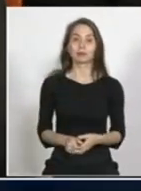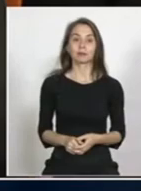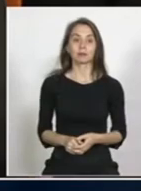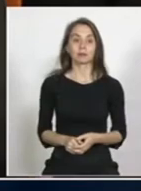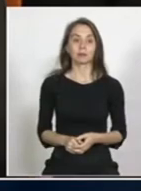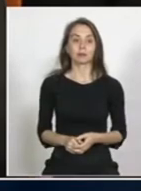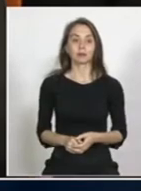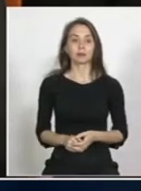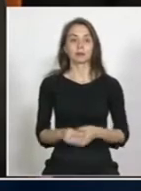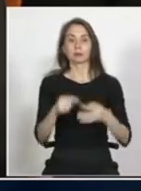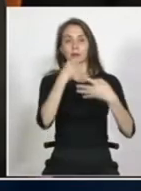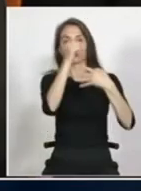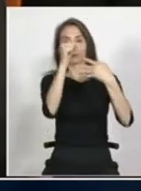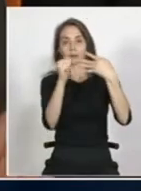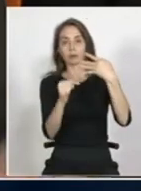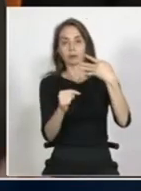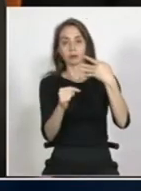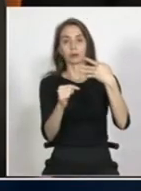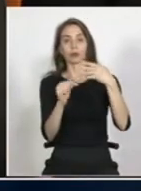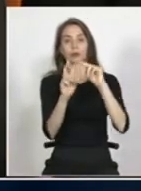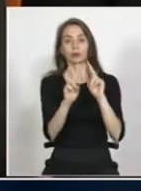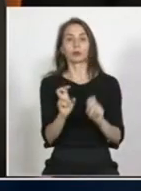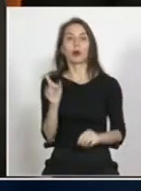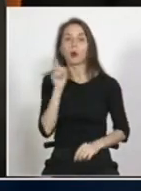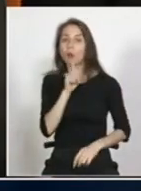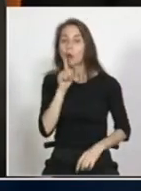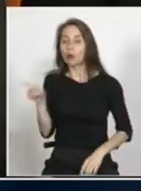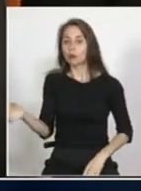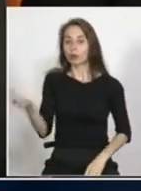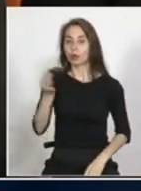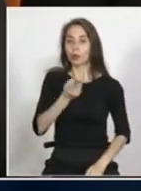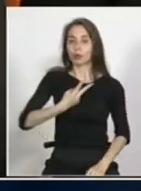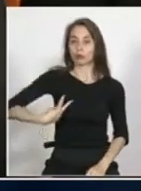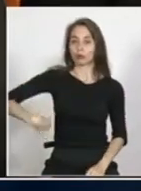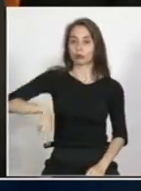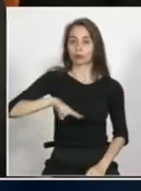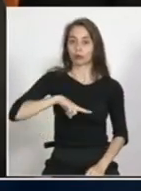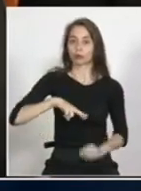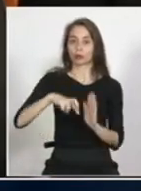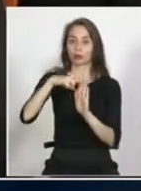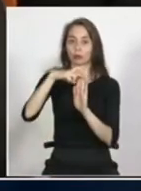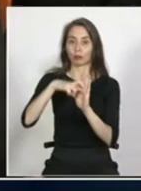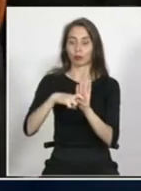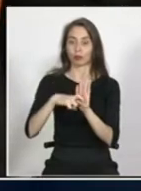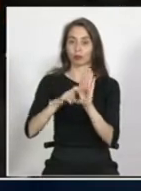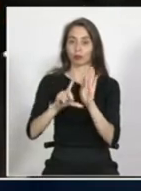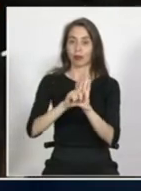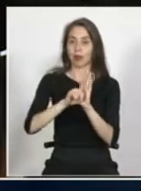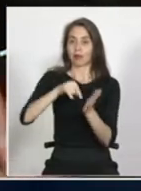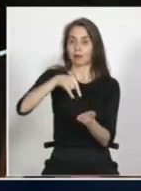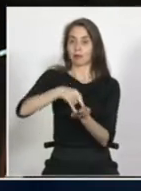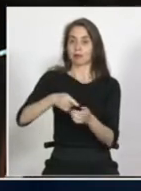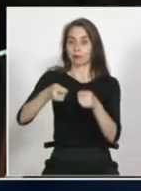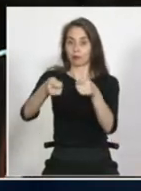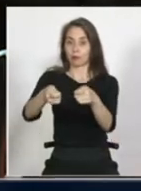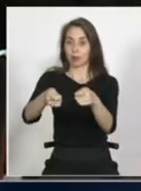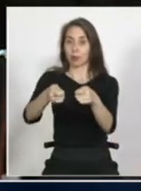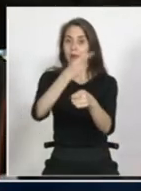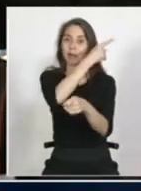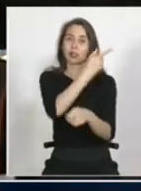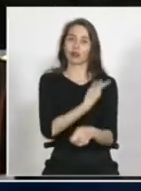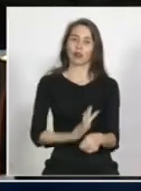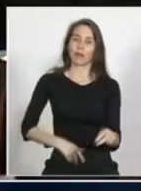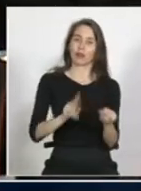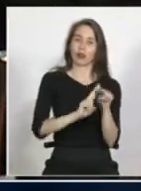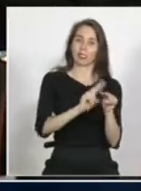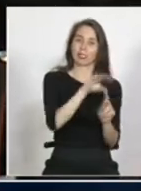va haber varias cosas. Voy a partir por lo último. Nosotros, dentro del proyecto en su minuto, que propusimos al Gobierno, y en